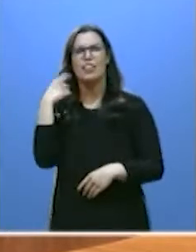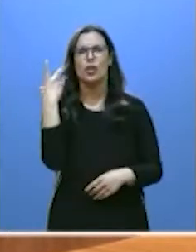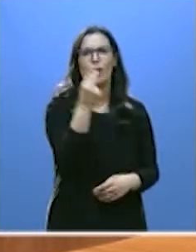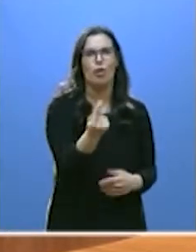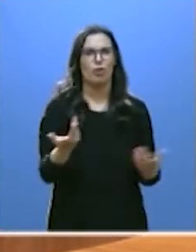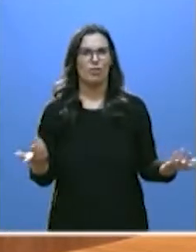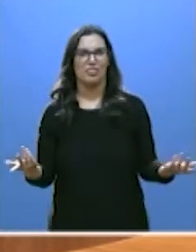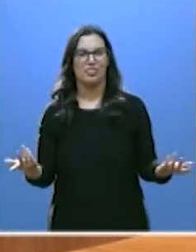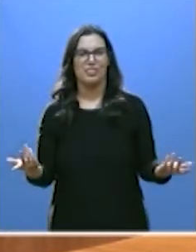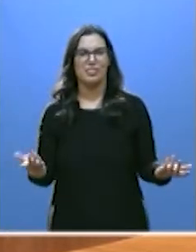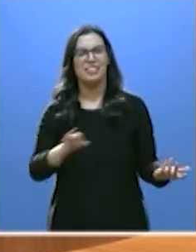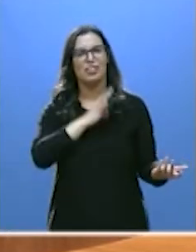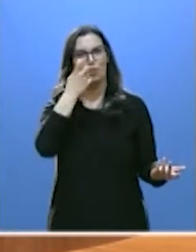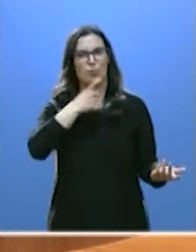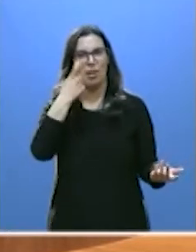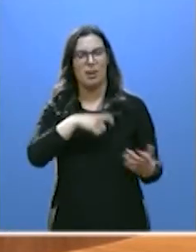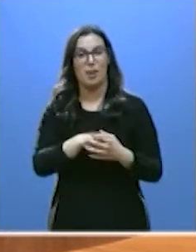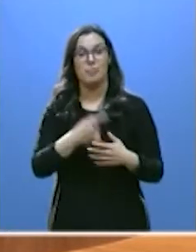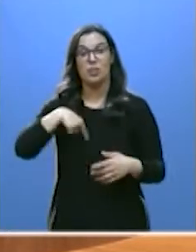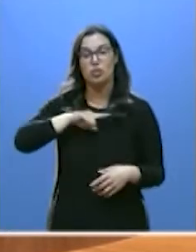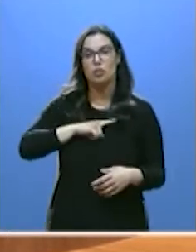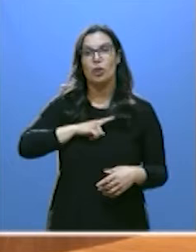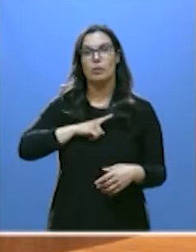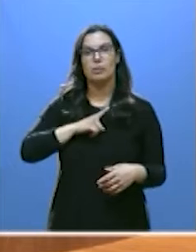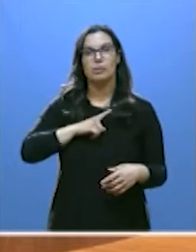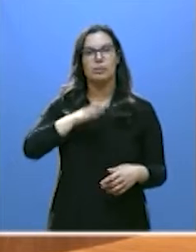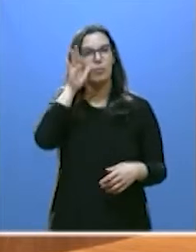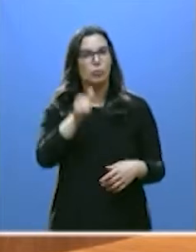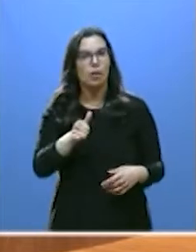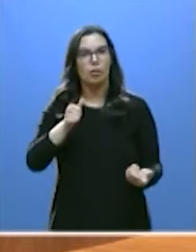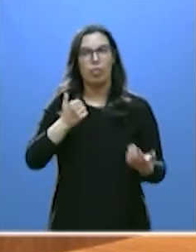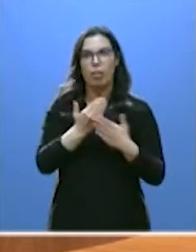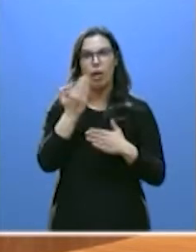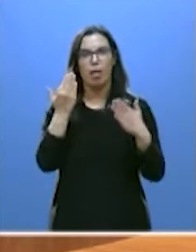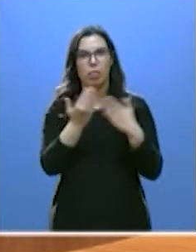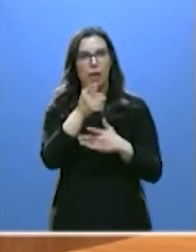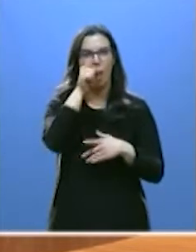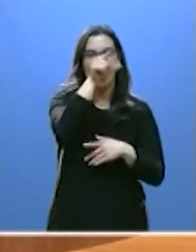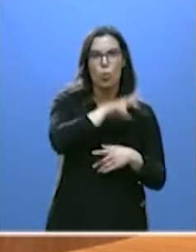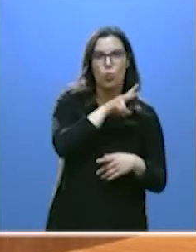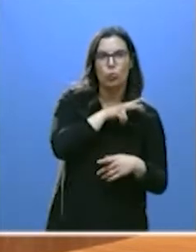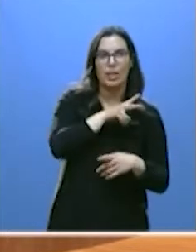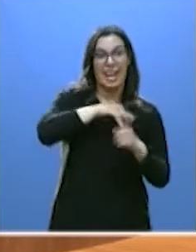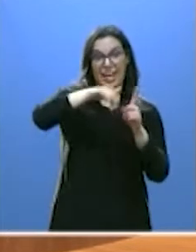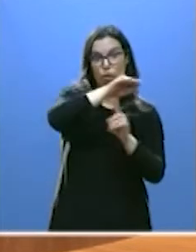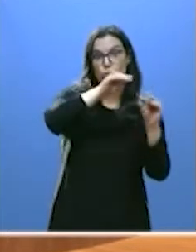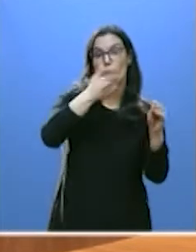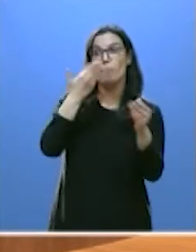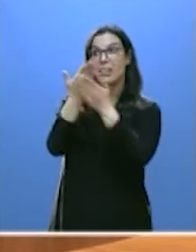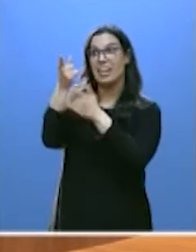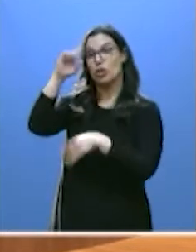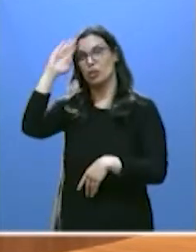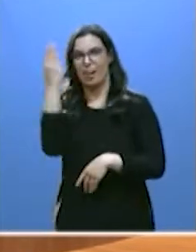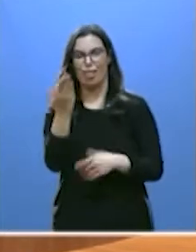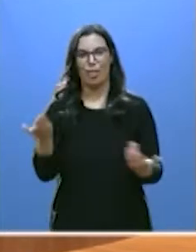Tudanca. Y le hemos oído día tras día a usted y su entorno pedirles que rompan la disciplina de voto.